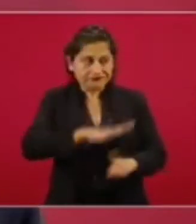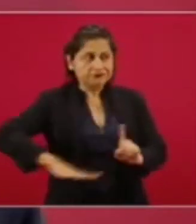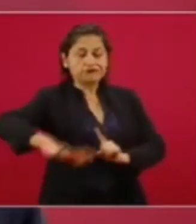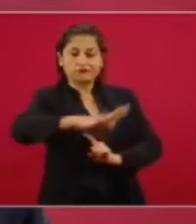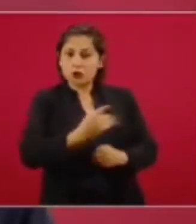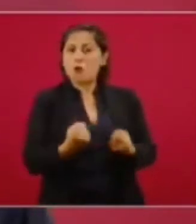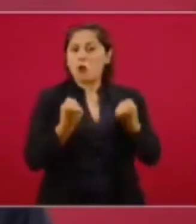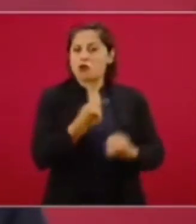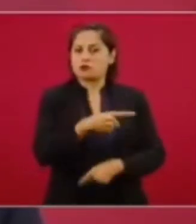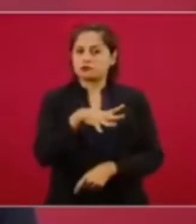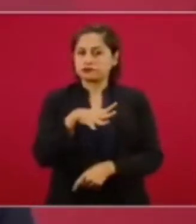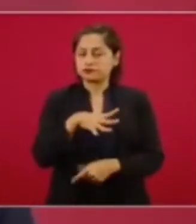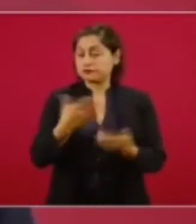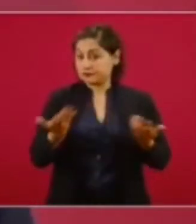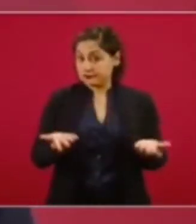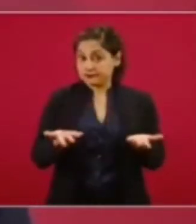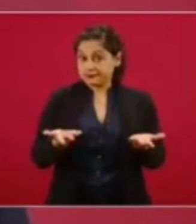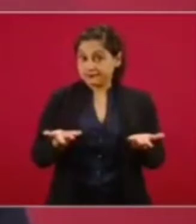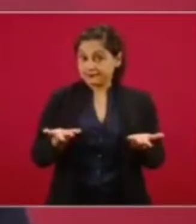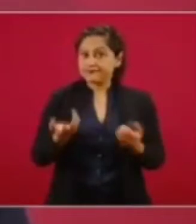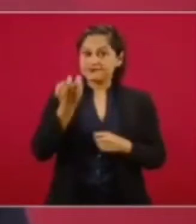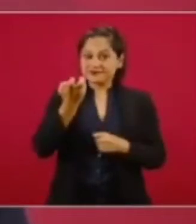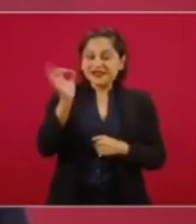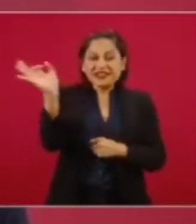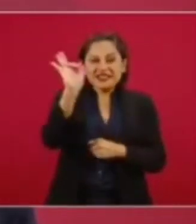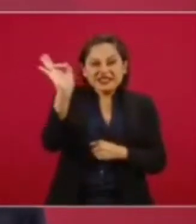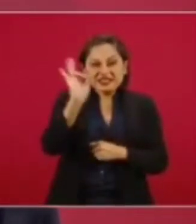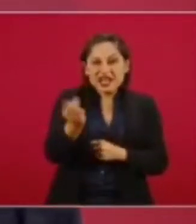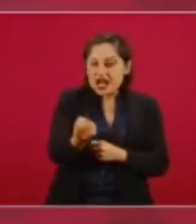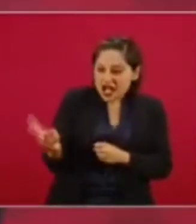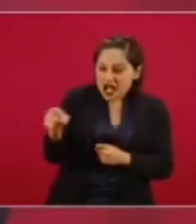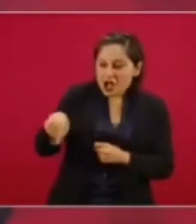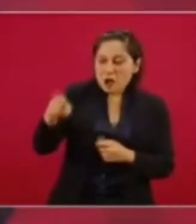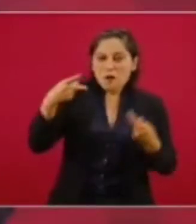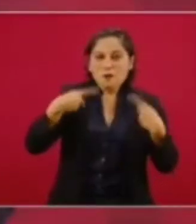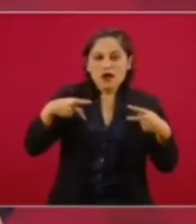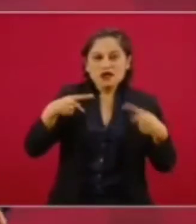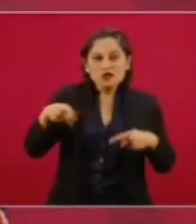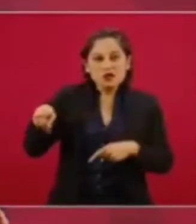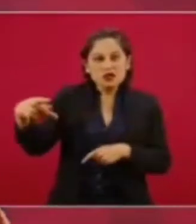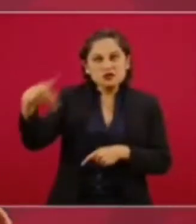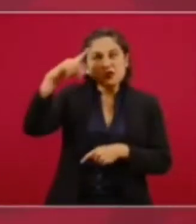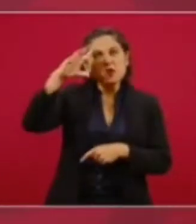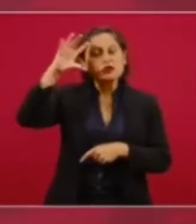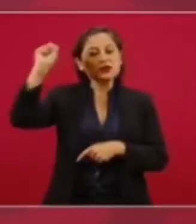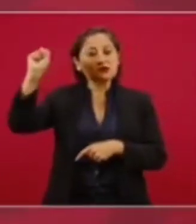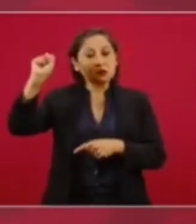A lo mejor esa es la concepción de la llamada democracia sin adjetivos,